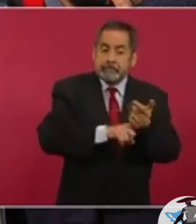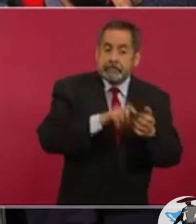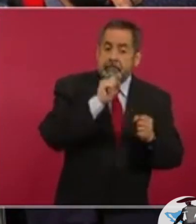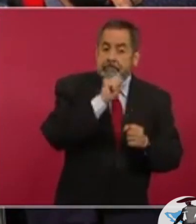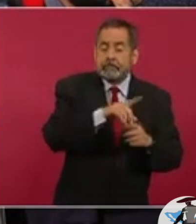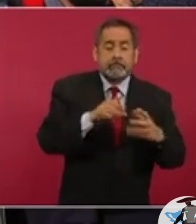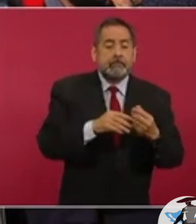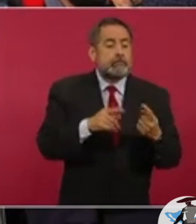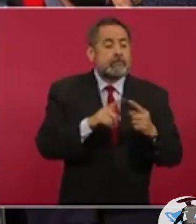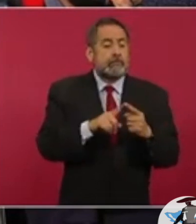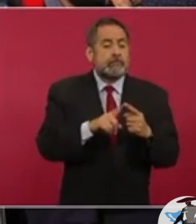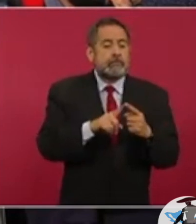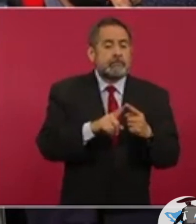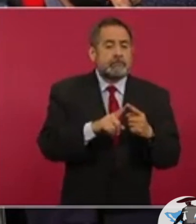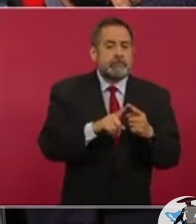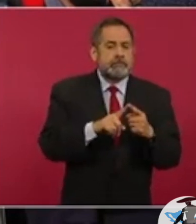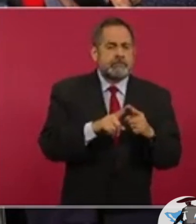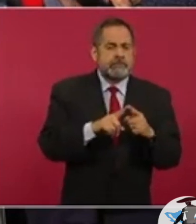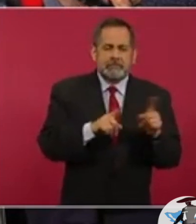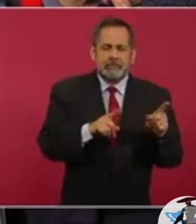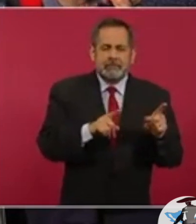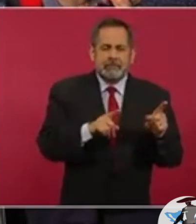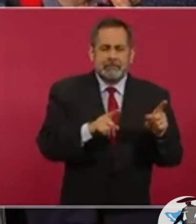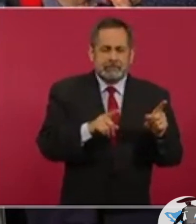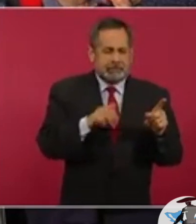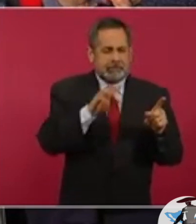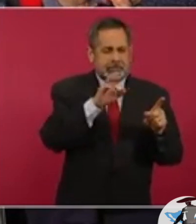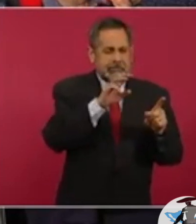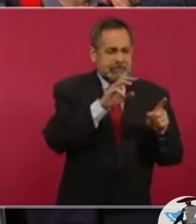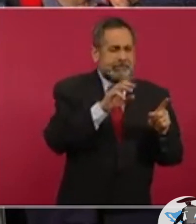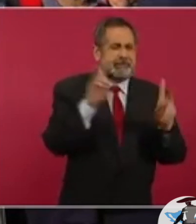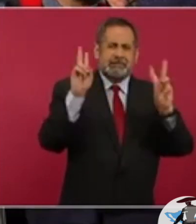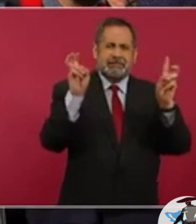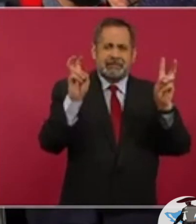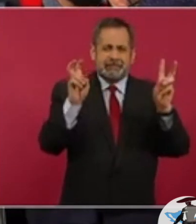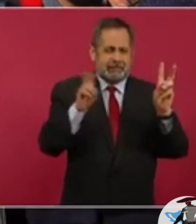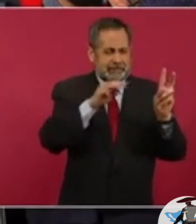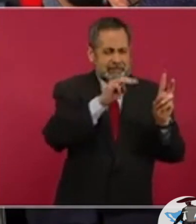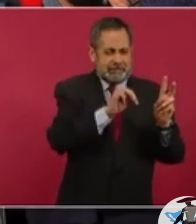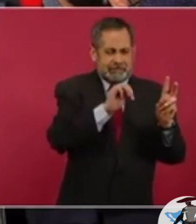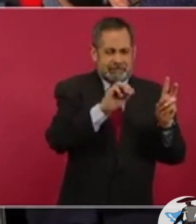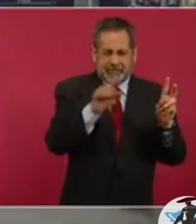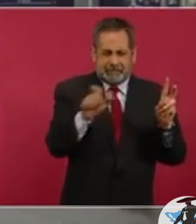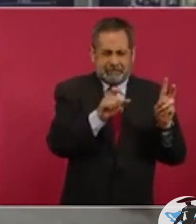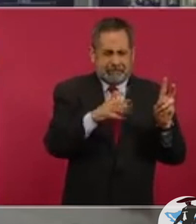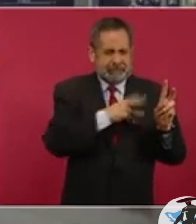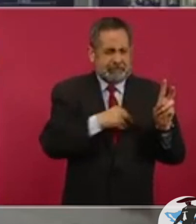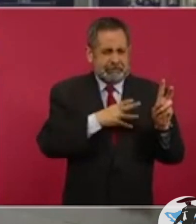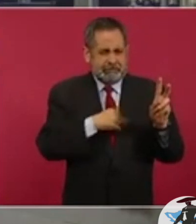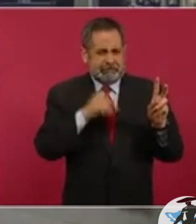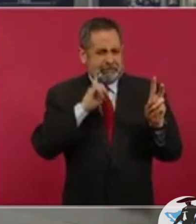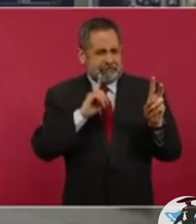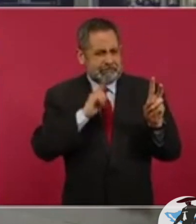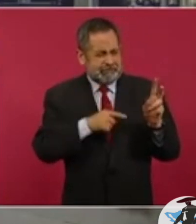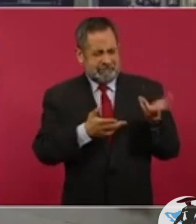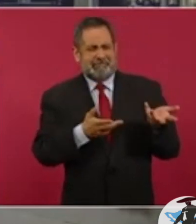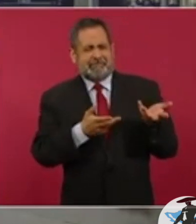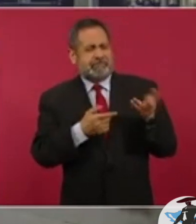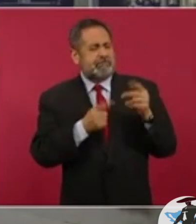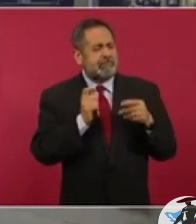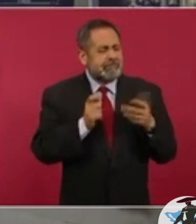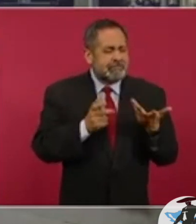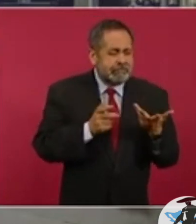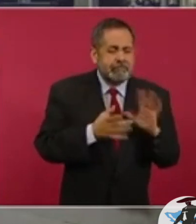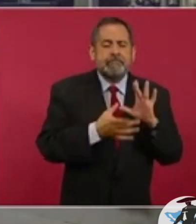las hijas de la MX, así se denominan, y que también tienen ahí vínculo, incluso tienen